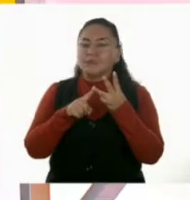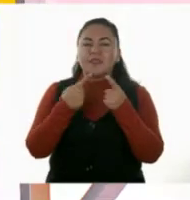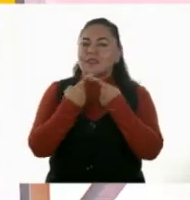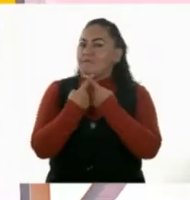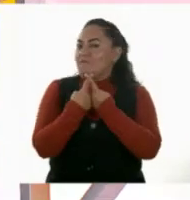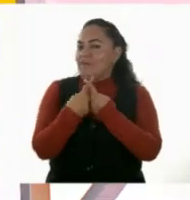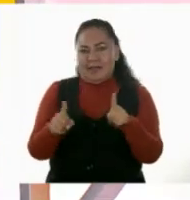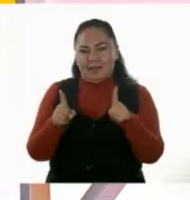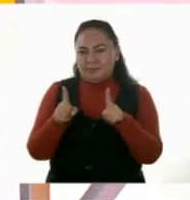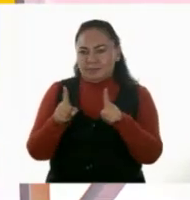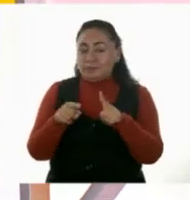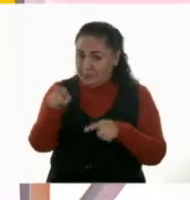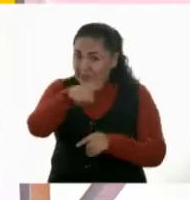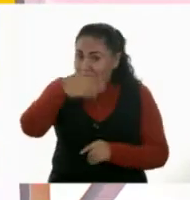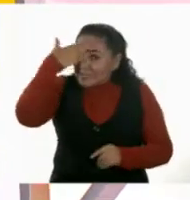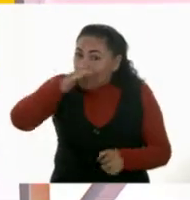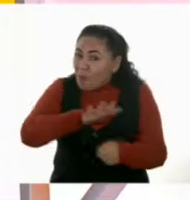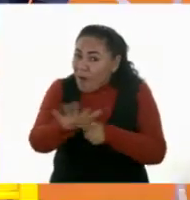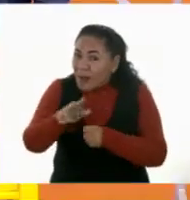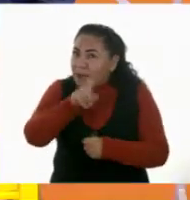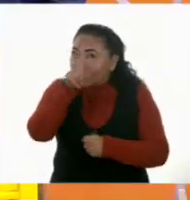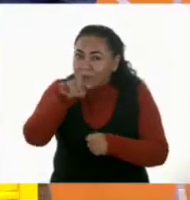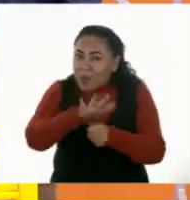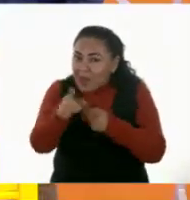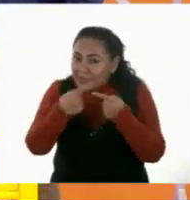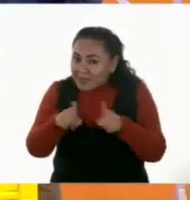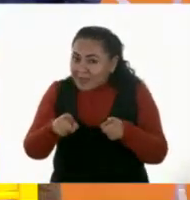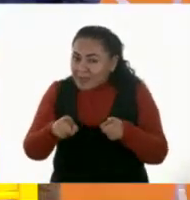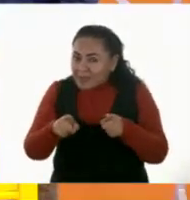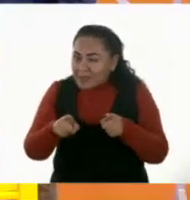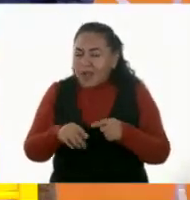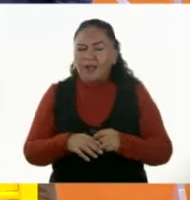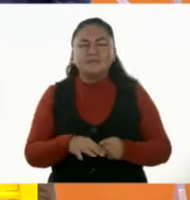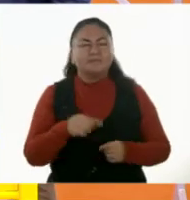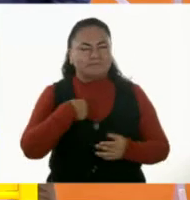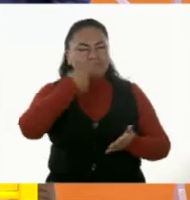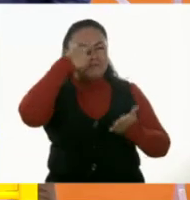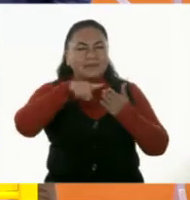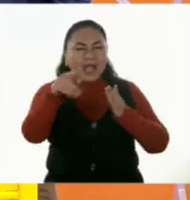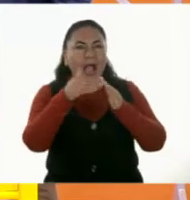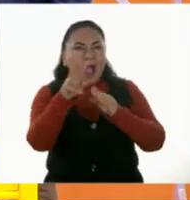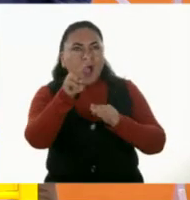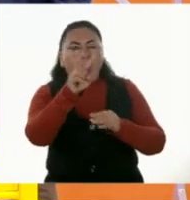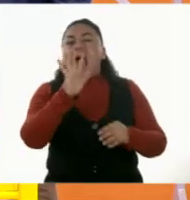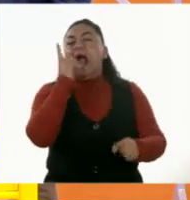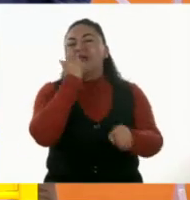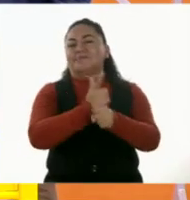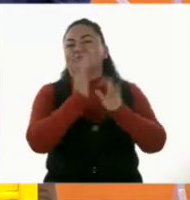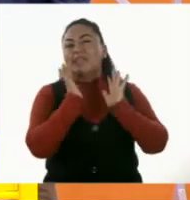diferente. ¿Ya saben cuál es? Creo que en casa ya lo descubrieron.